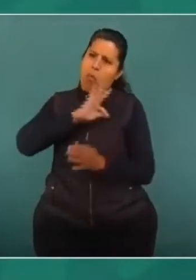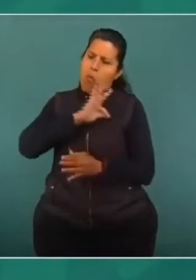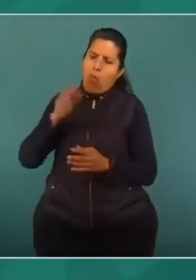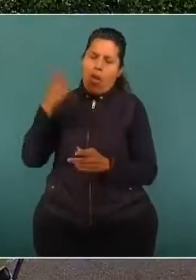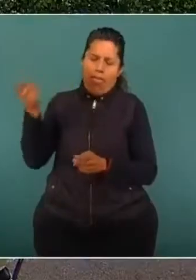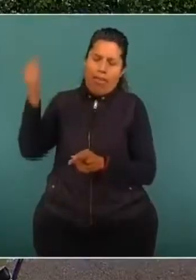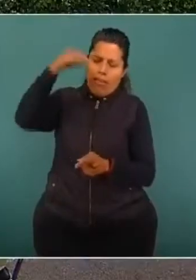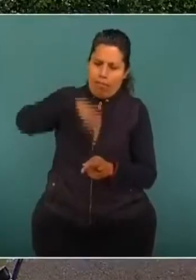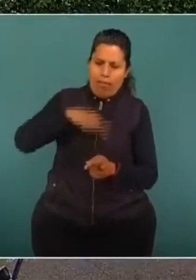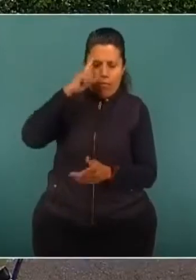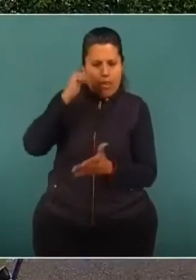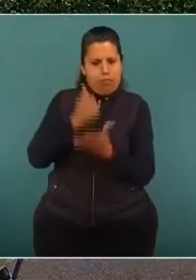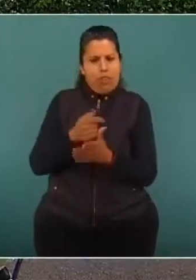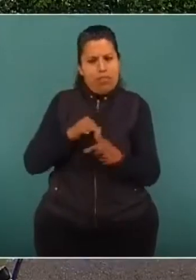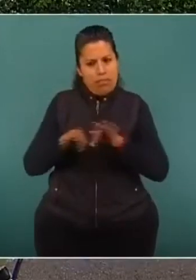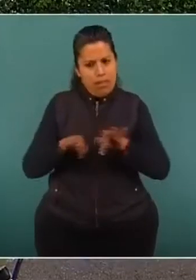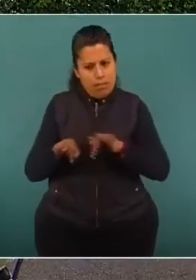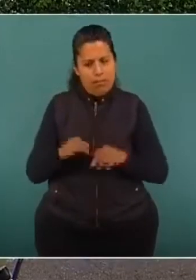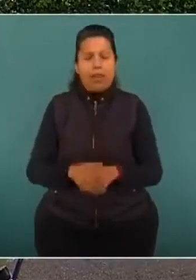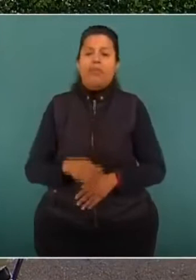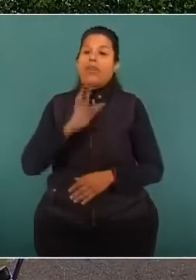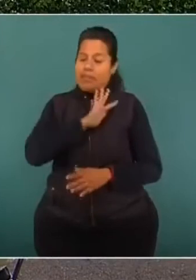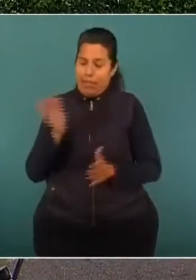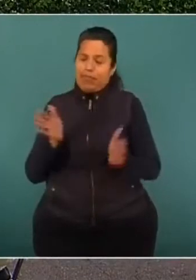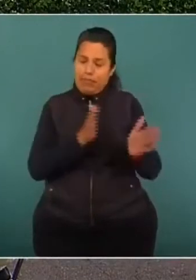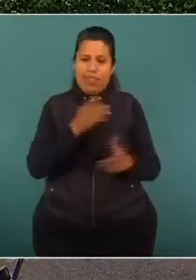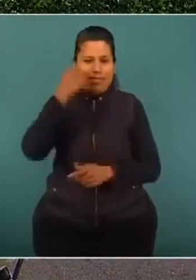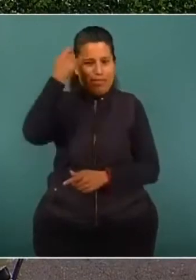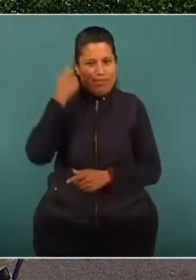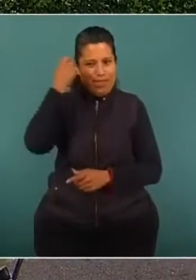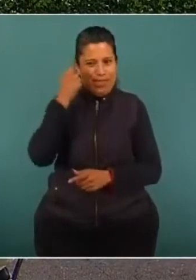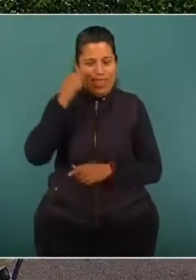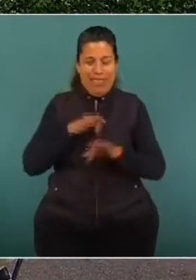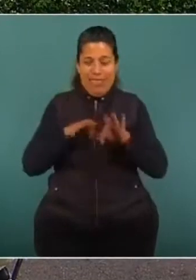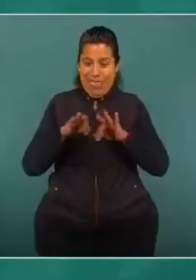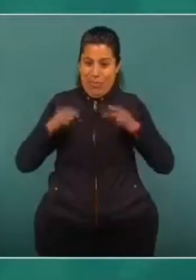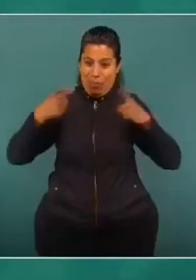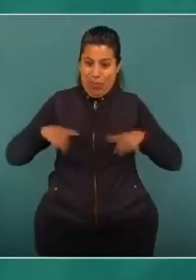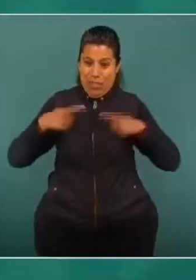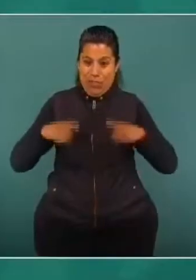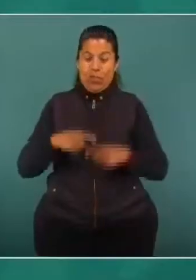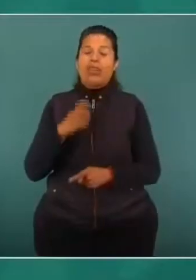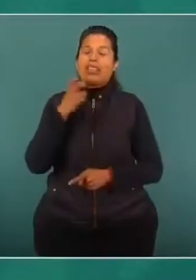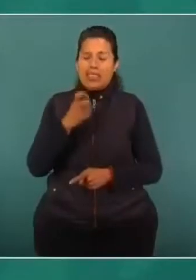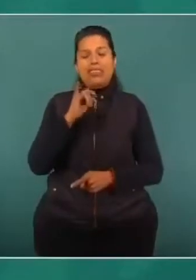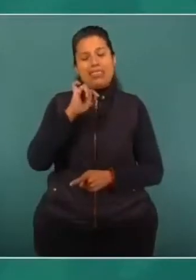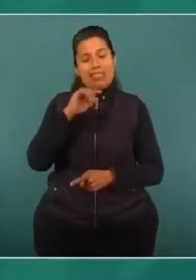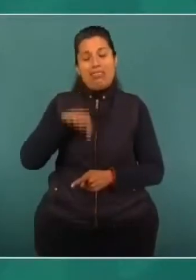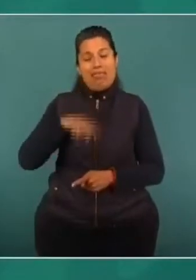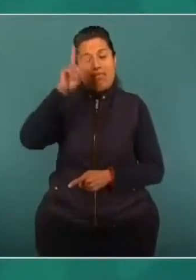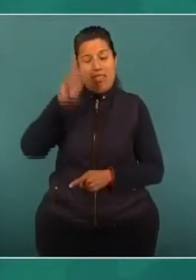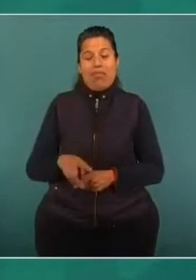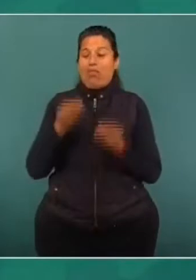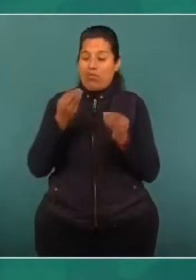Señor presidente, el sistema de pensiones de los trabajadores del Estado pasa por la mayor crisis de su historia.